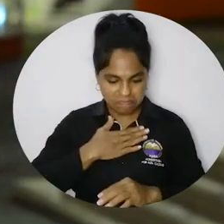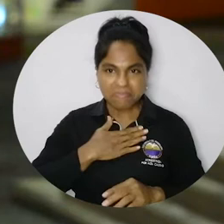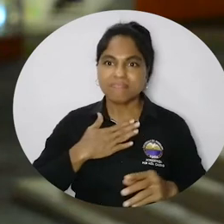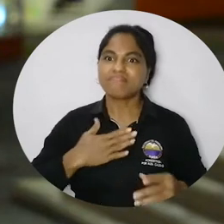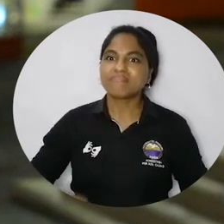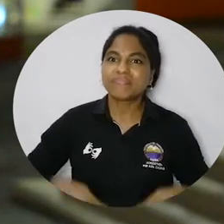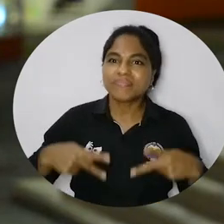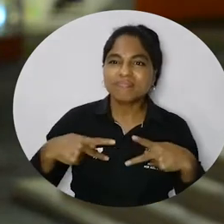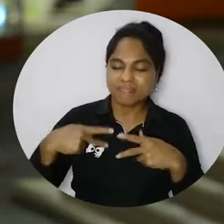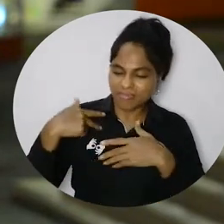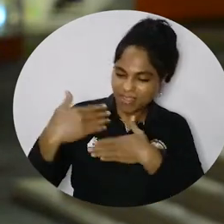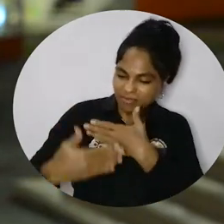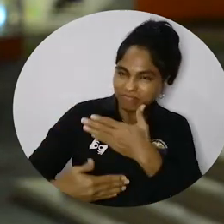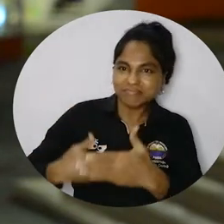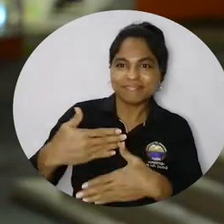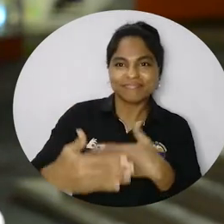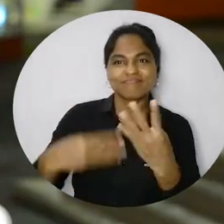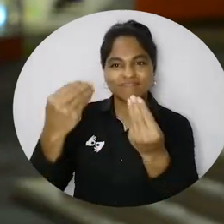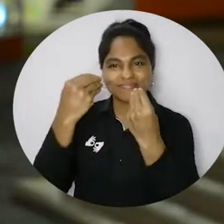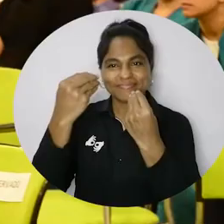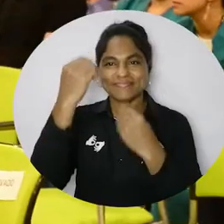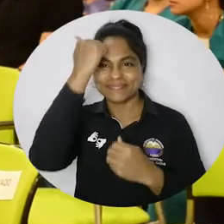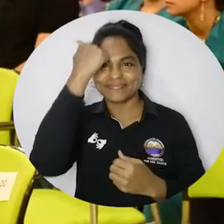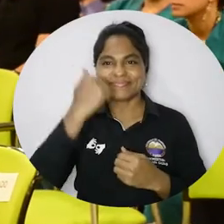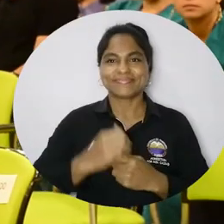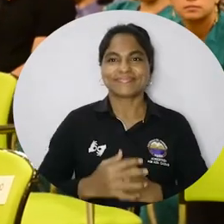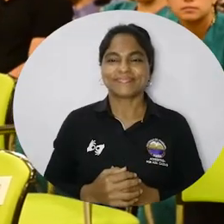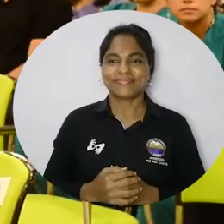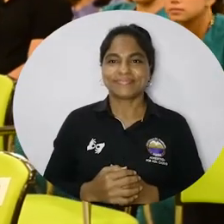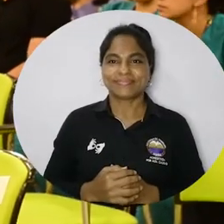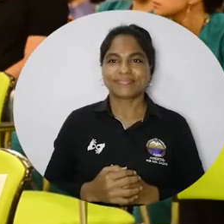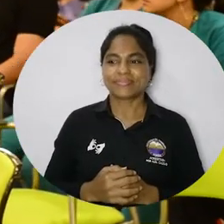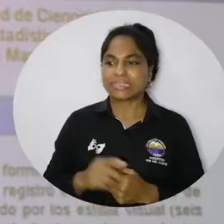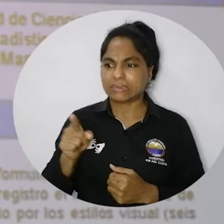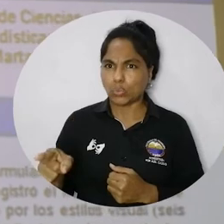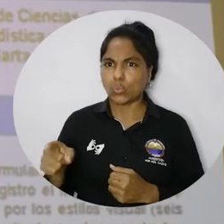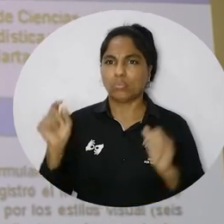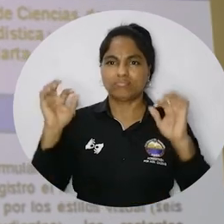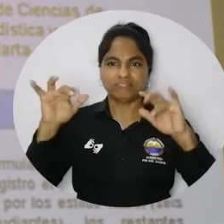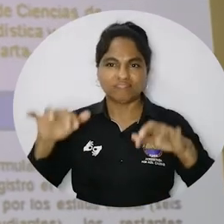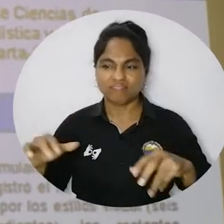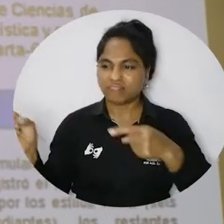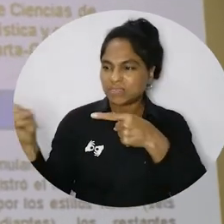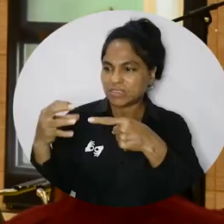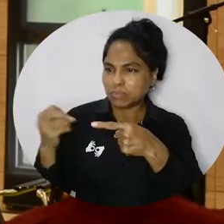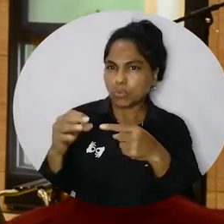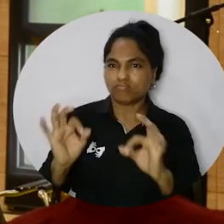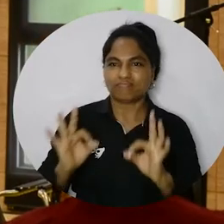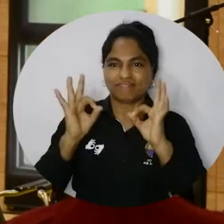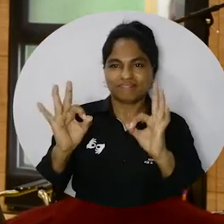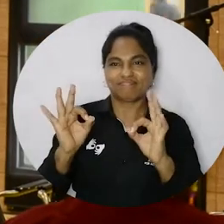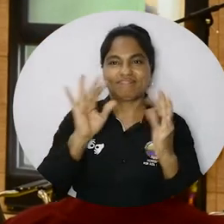en el proceso de formación docente. Se ha desarrollado de una manera óptima y pertinente en donde hemos podido